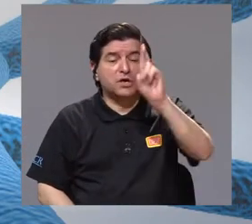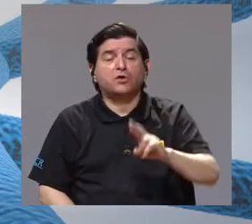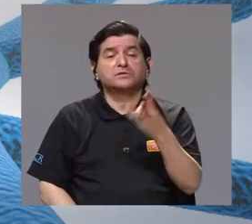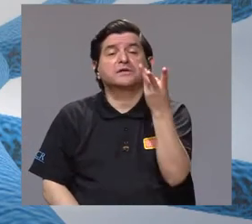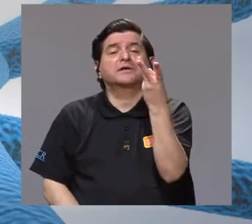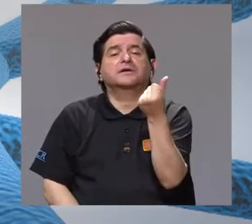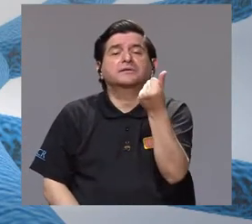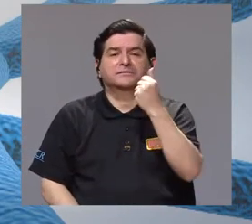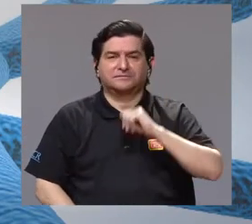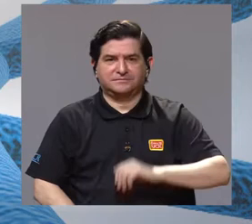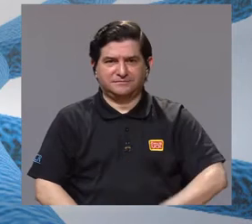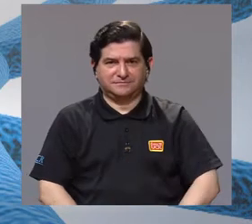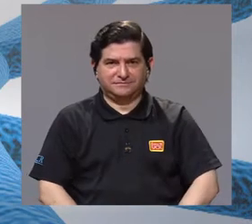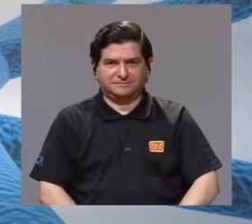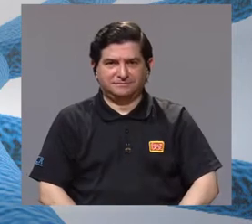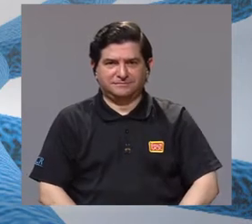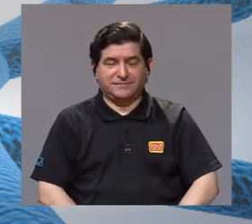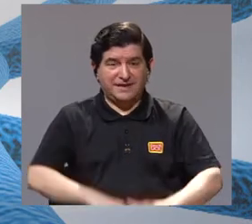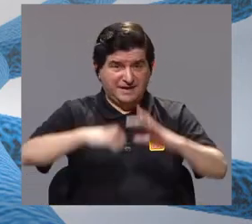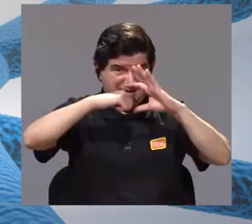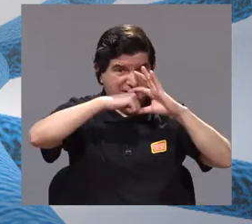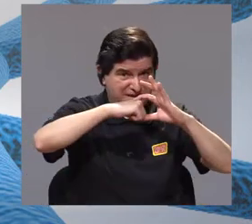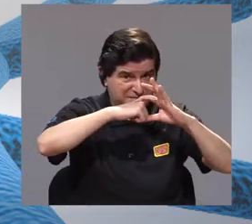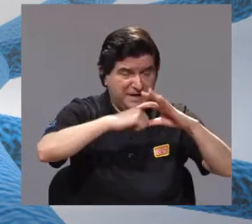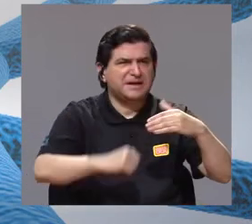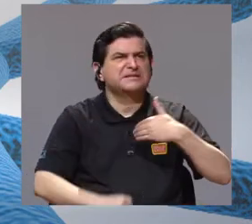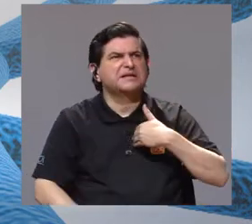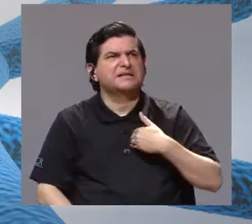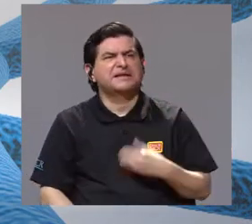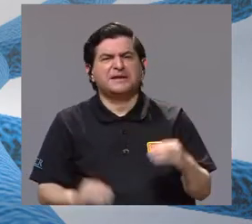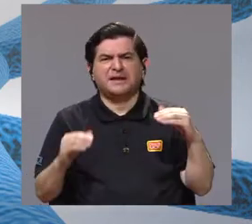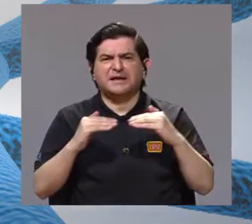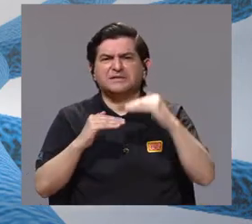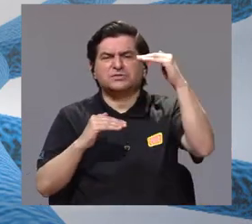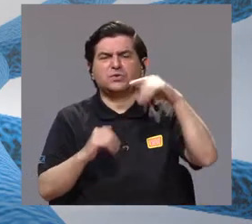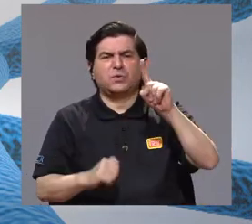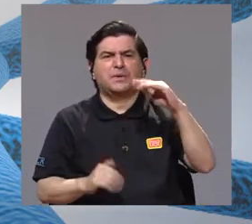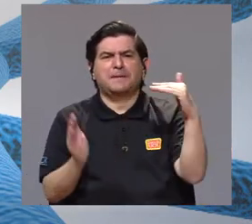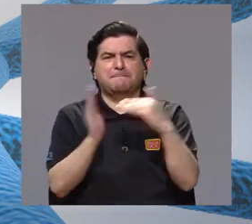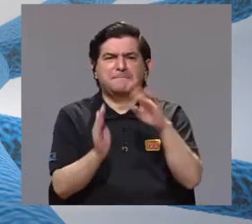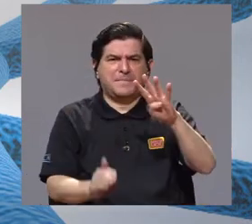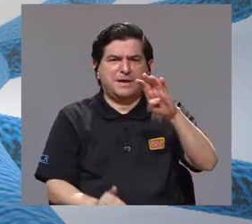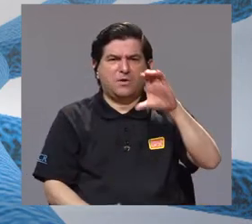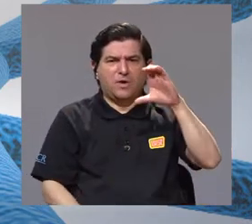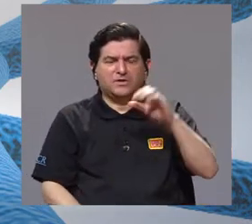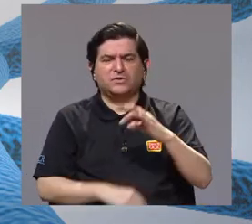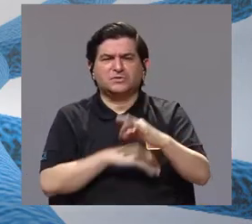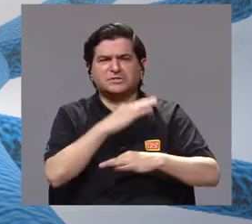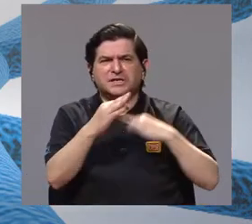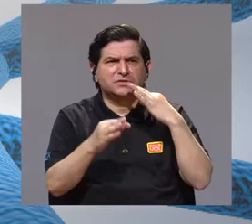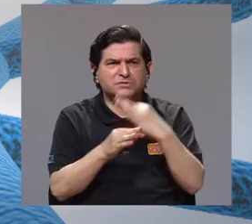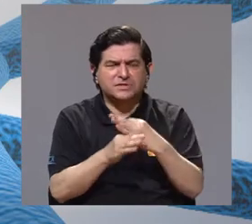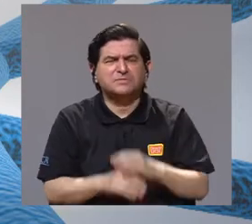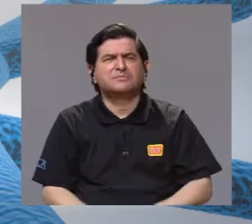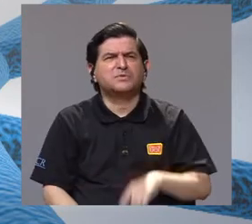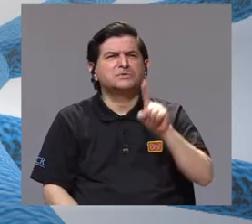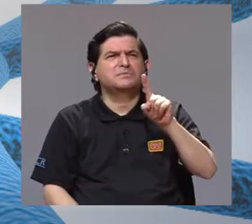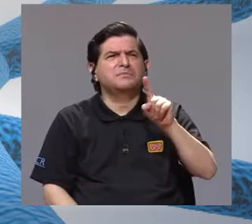¿Cuántas en Costa Rica? En el planeta tenemos más de 1.400 especies, 1